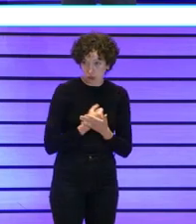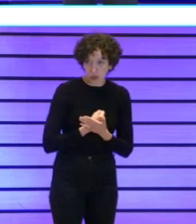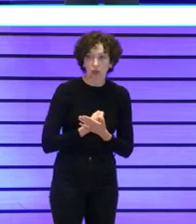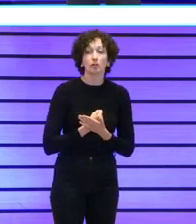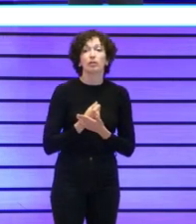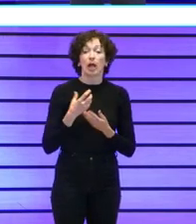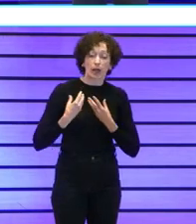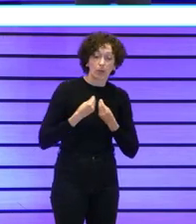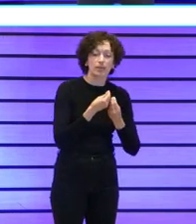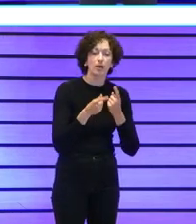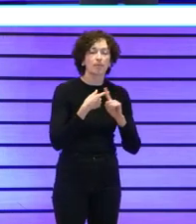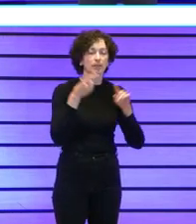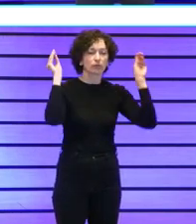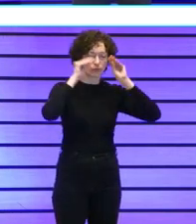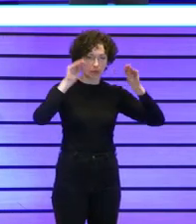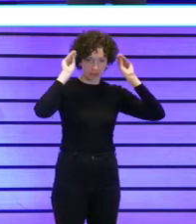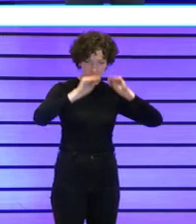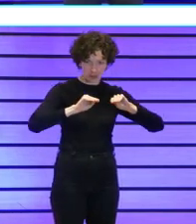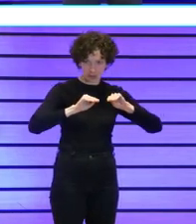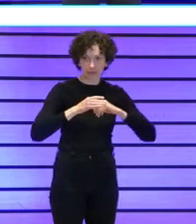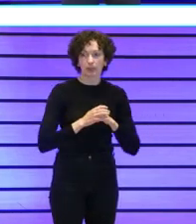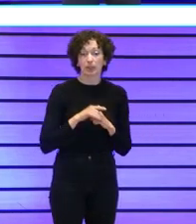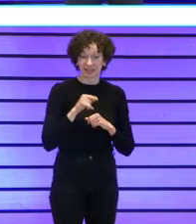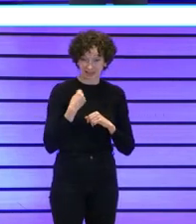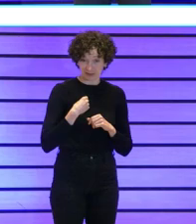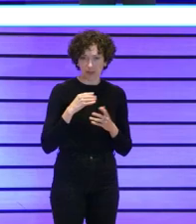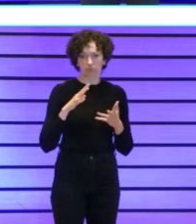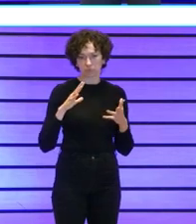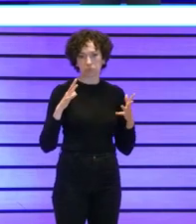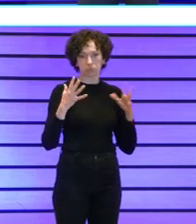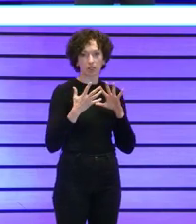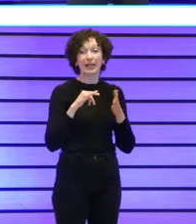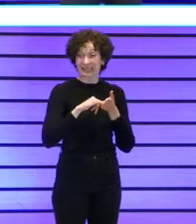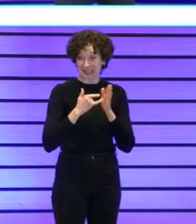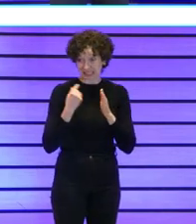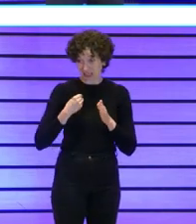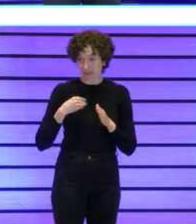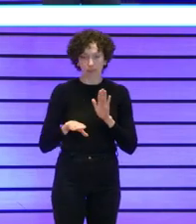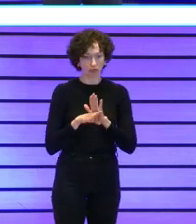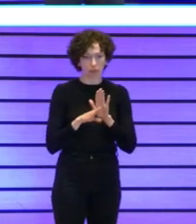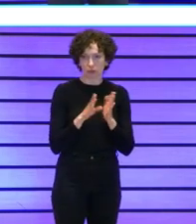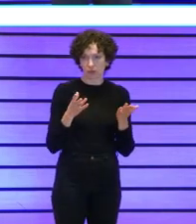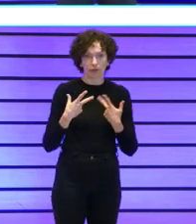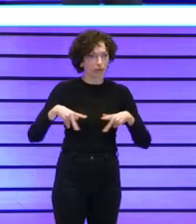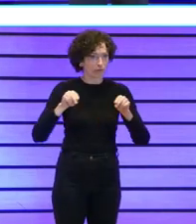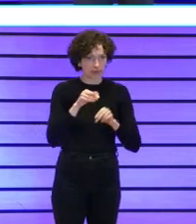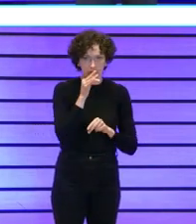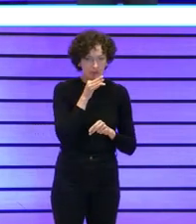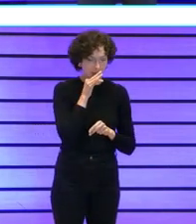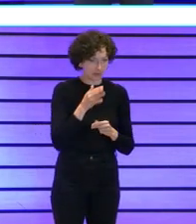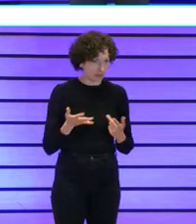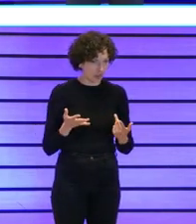formáramos esto ha ido evolucionando evidentemente el sistema continúa no hemos no hemos terminado o sea esto